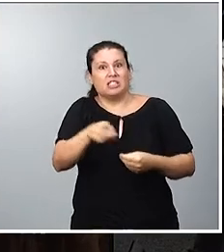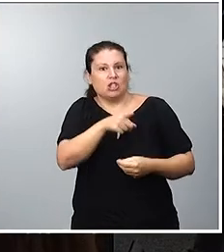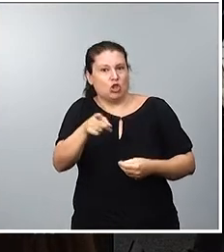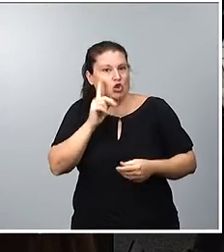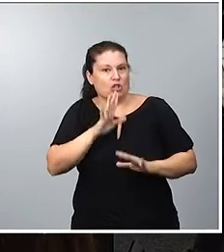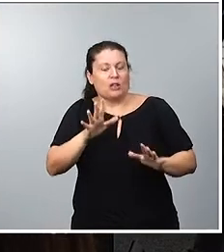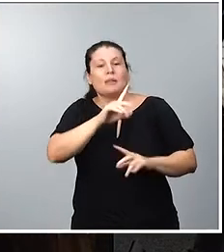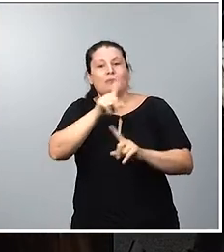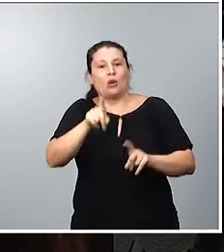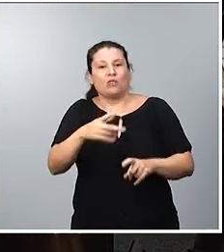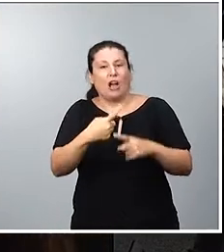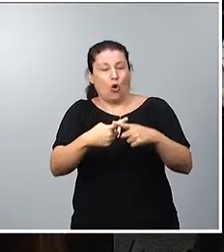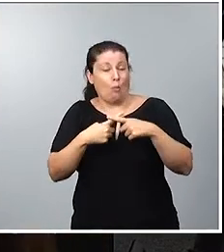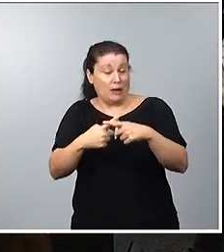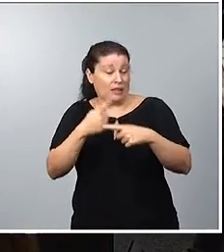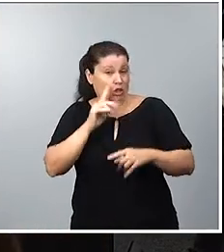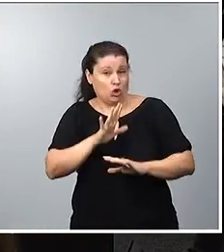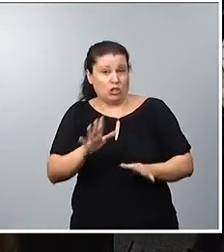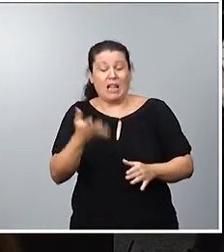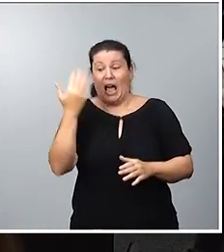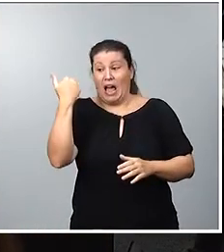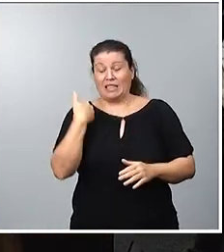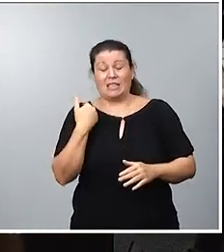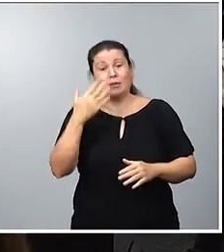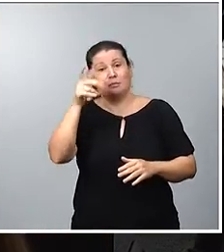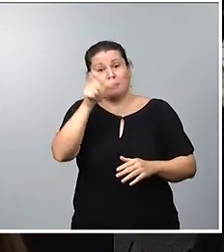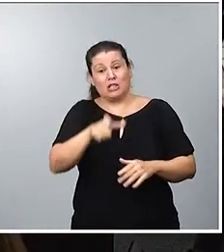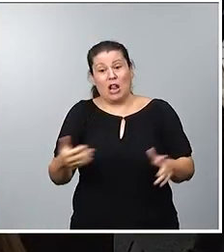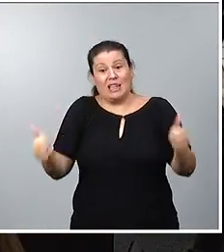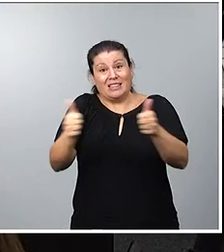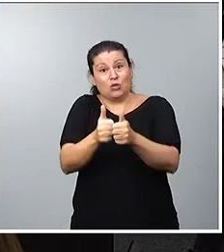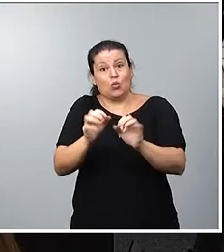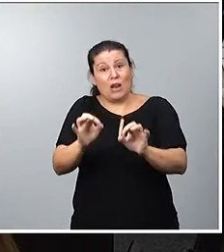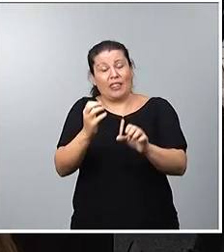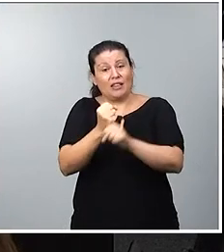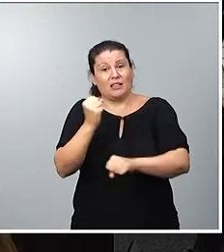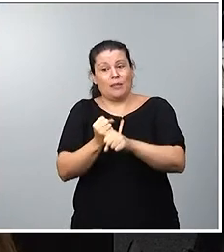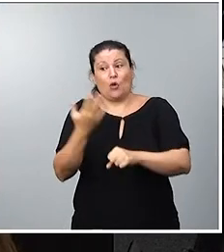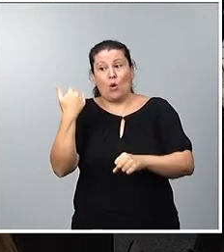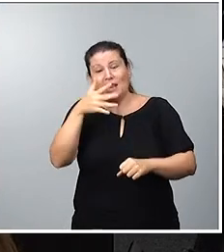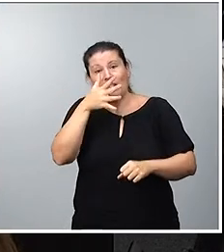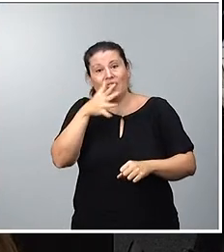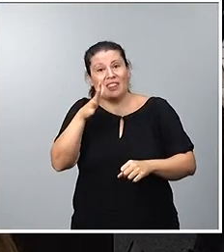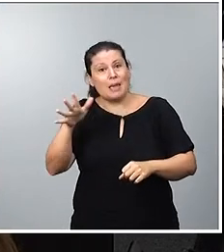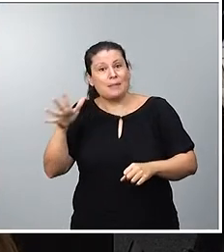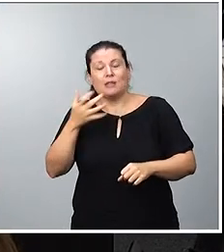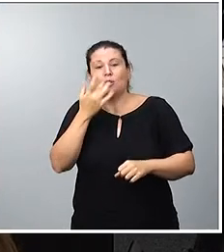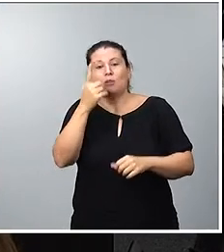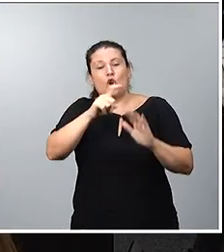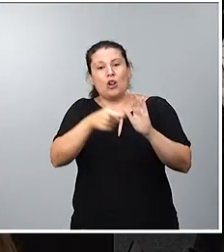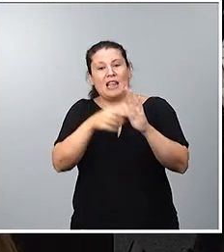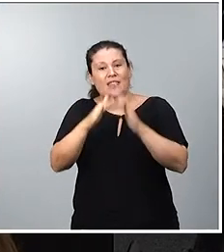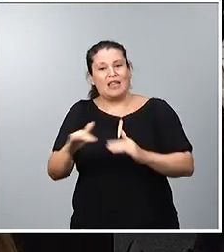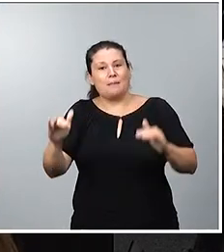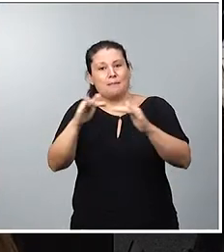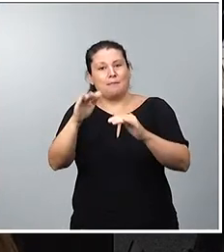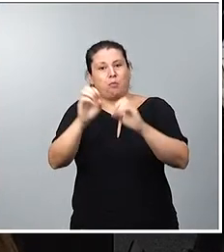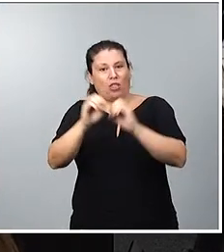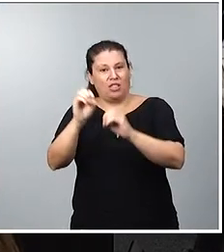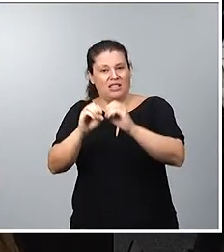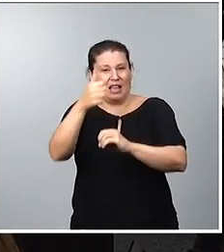la pregunta puede ser compartida. La titular de trabajo ayer planteó una serie de demandas, entre ellas, por ejemplo, la ley de paridad. ¿Cómo se puede esto